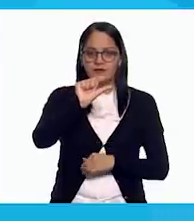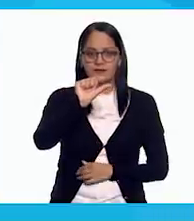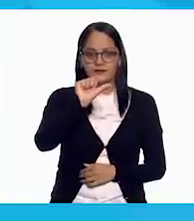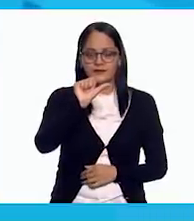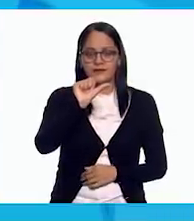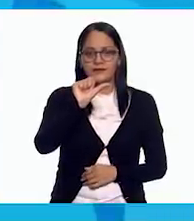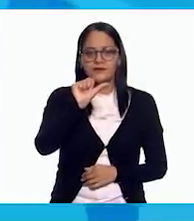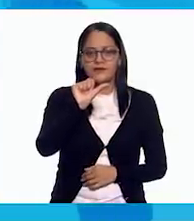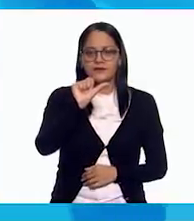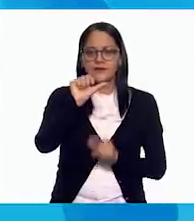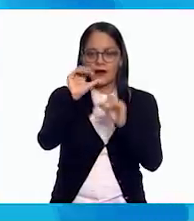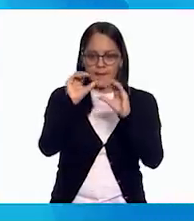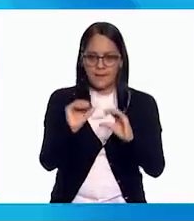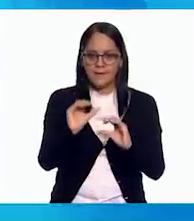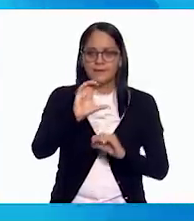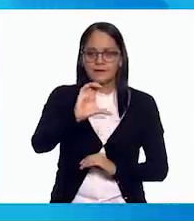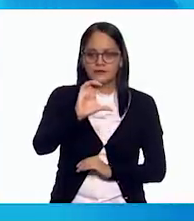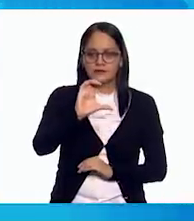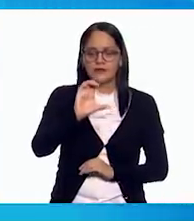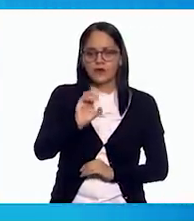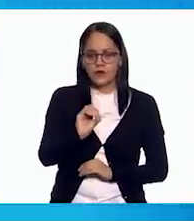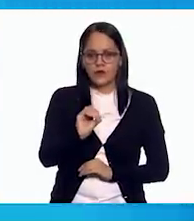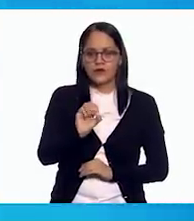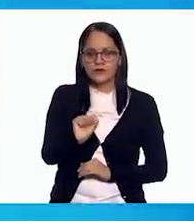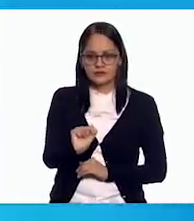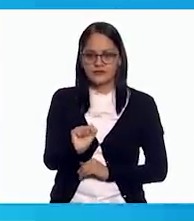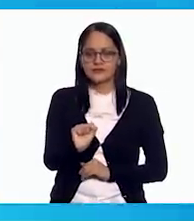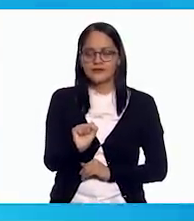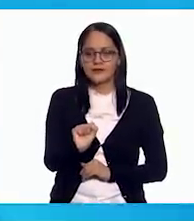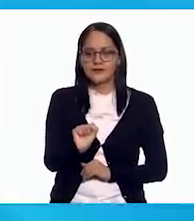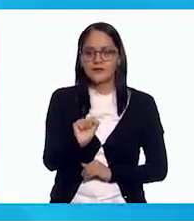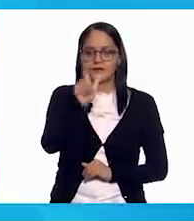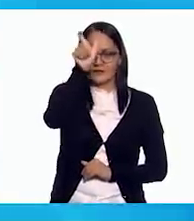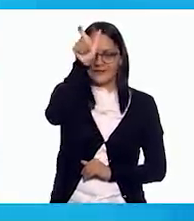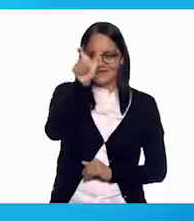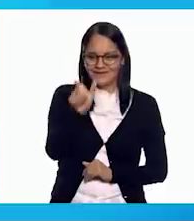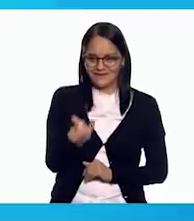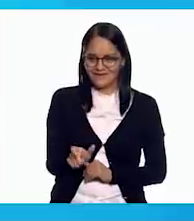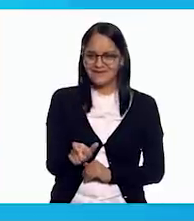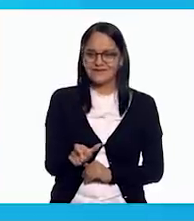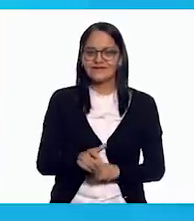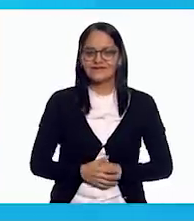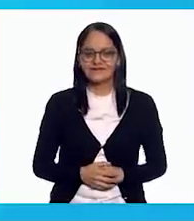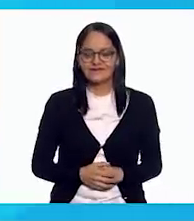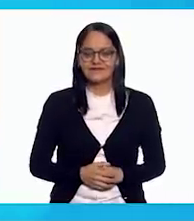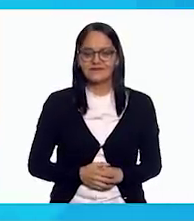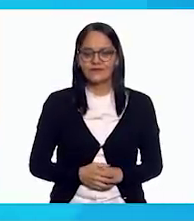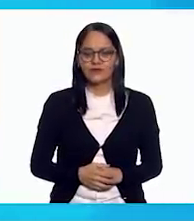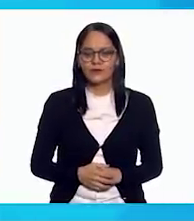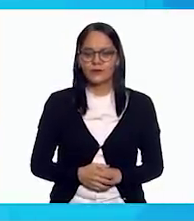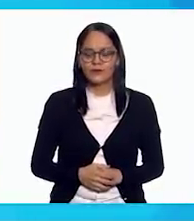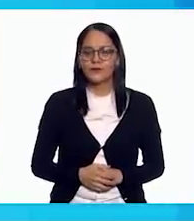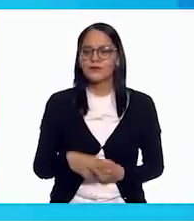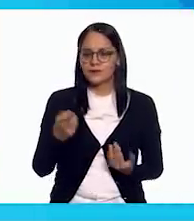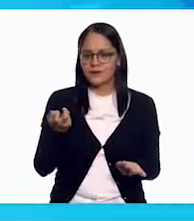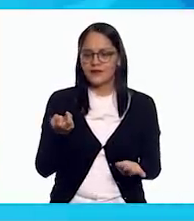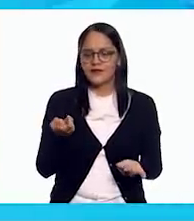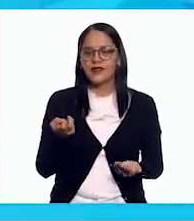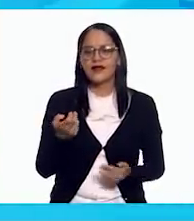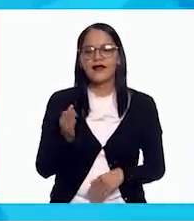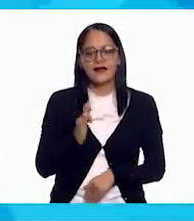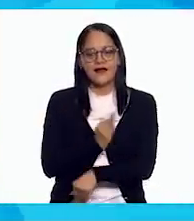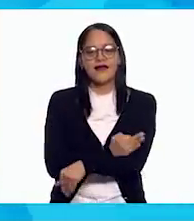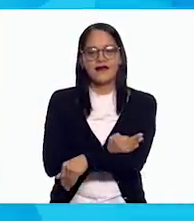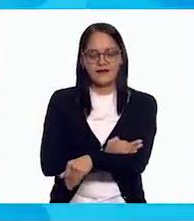la C, la O y la S, está de manera vertical. Exactamente. ¿No? Ah,